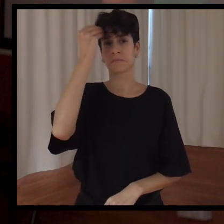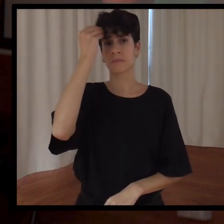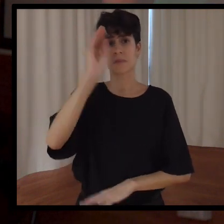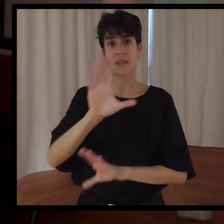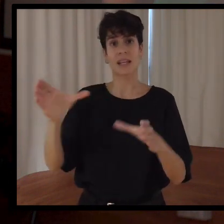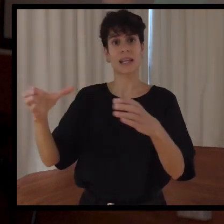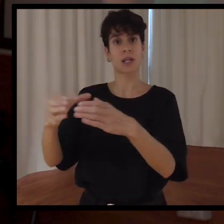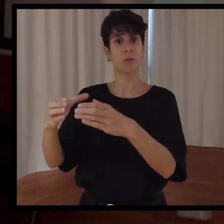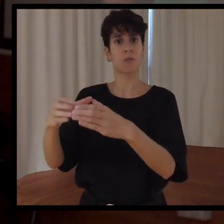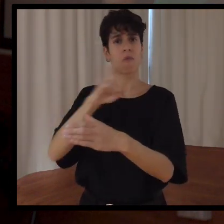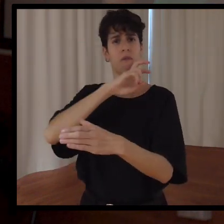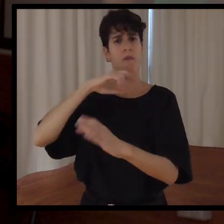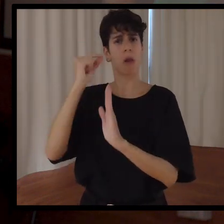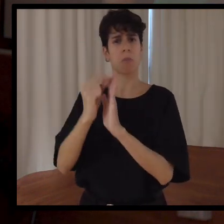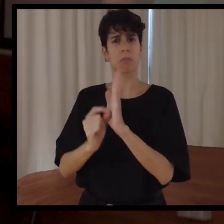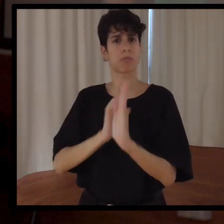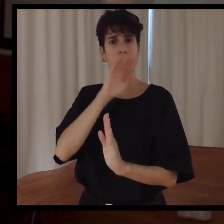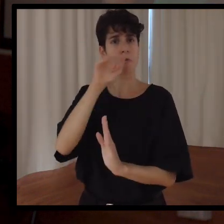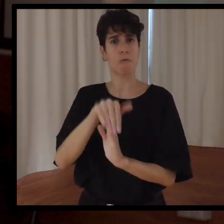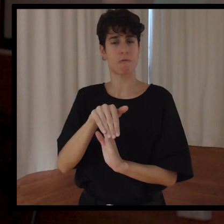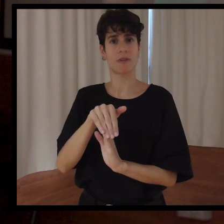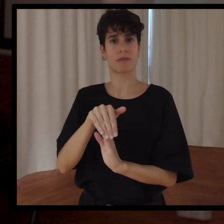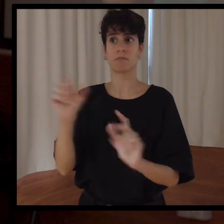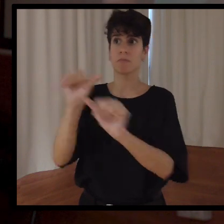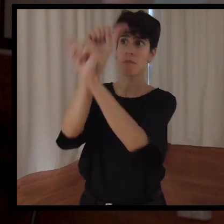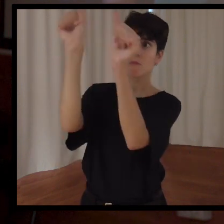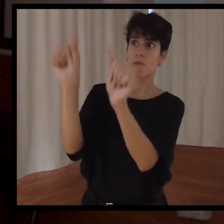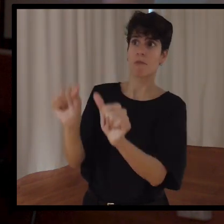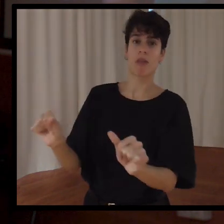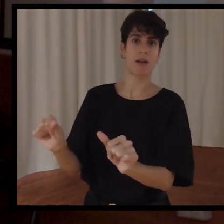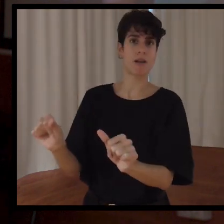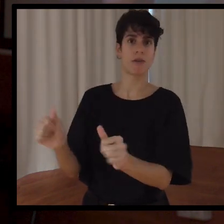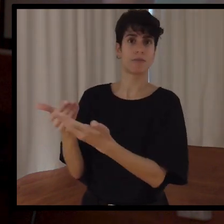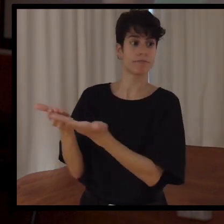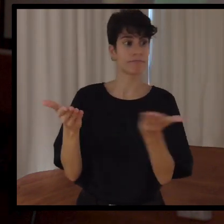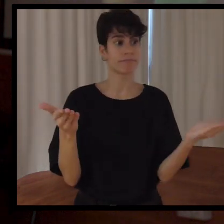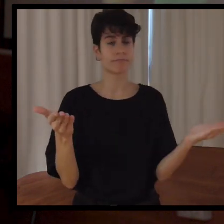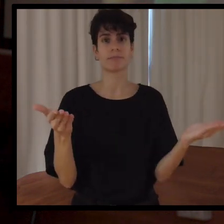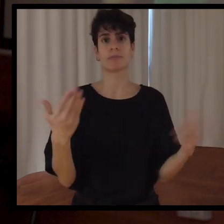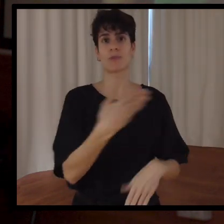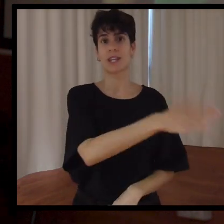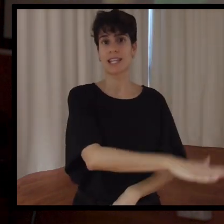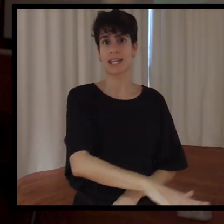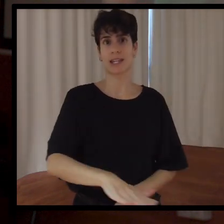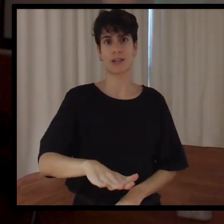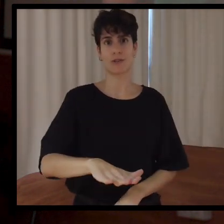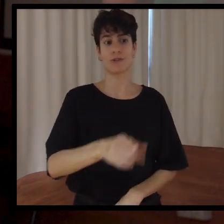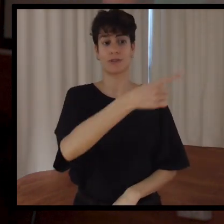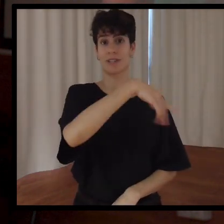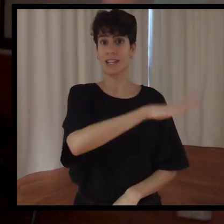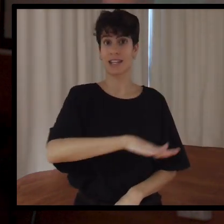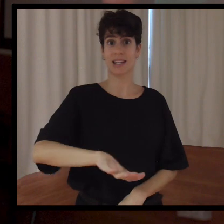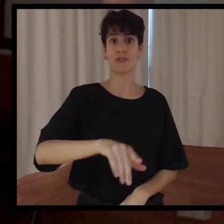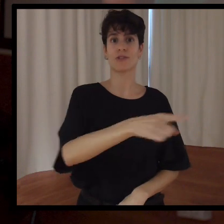Pensamos que el equipo reúne todos los condicionantes con el tema de los valores, que tenemos que dar ejemplo a